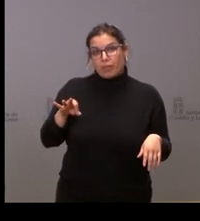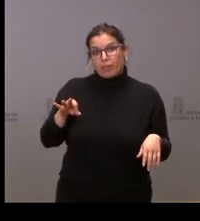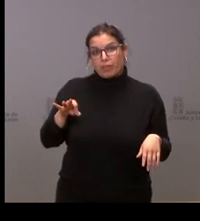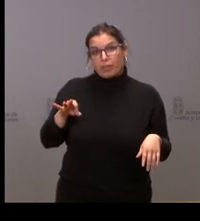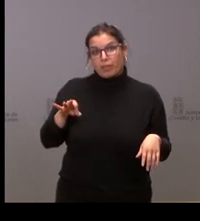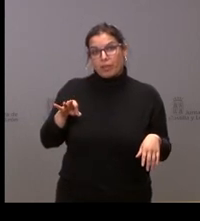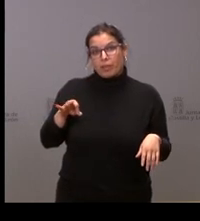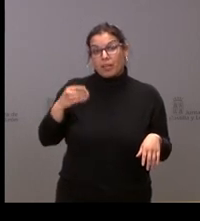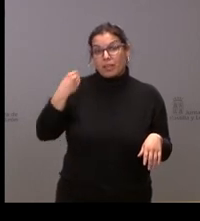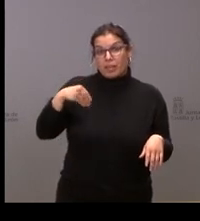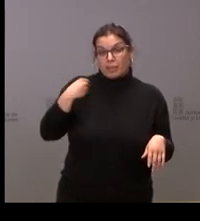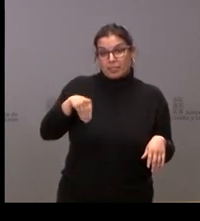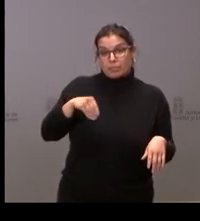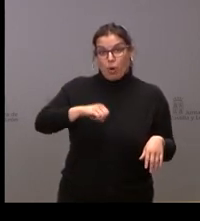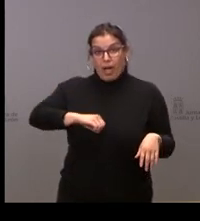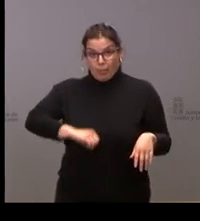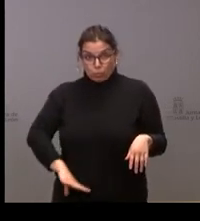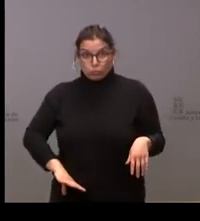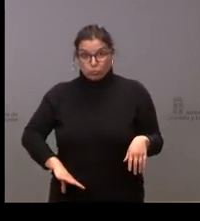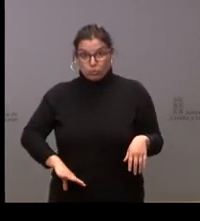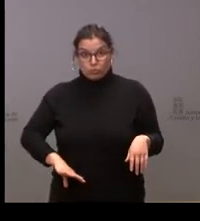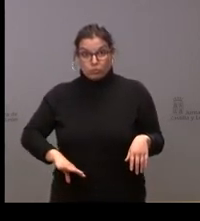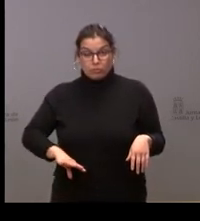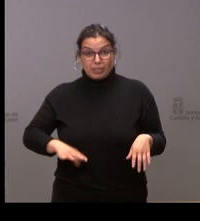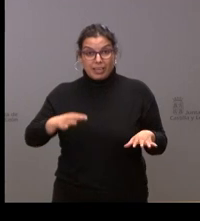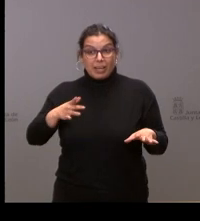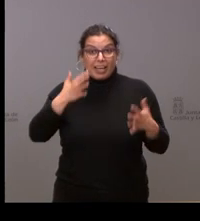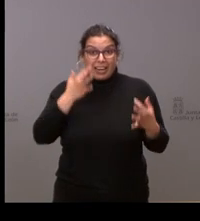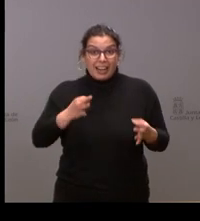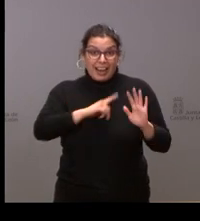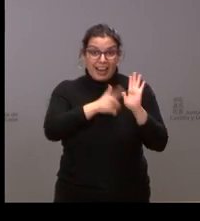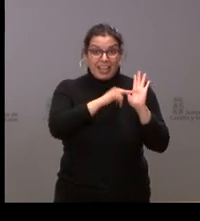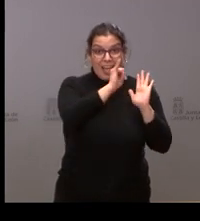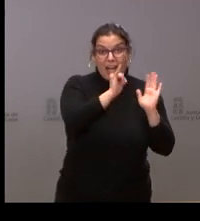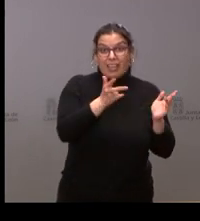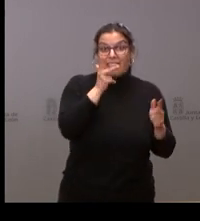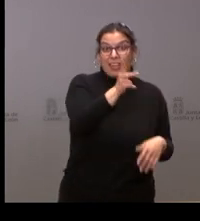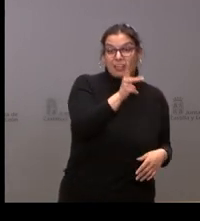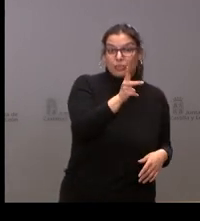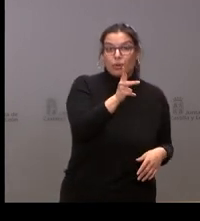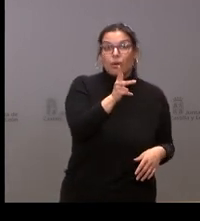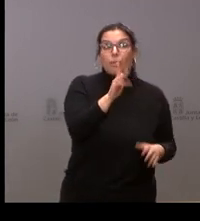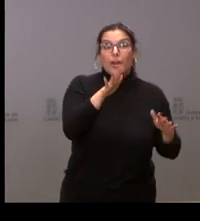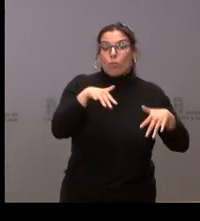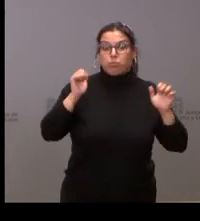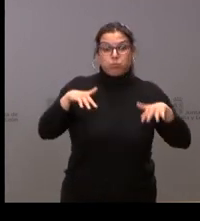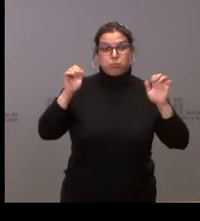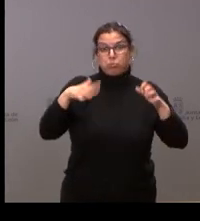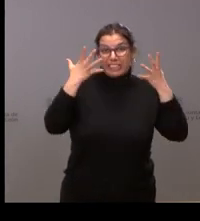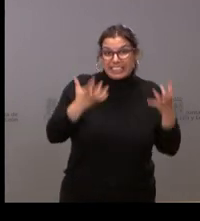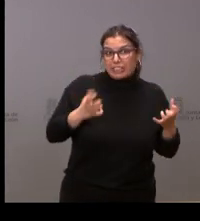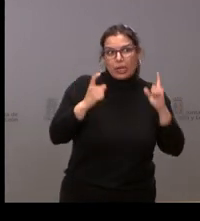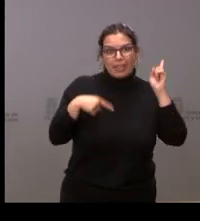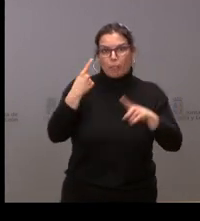el aborto, que sea imposible en la práctica ejercerlo por la cantidad de objetones que haya. Y con